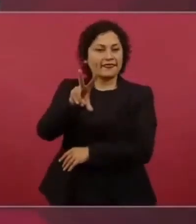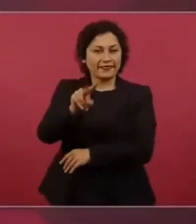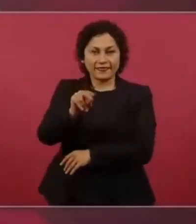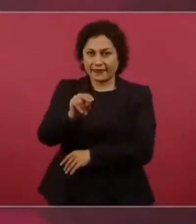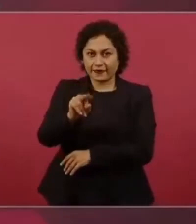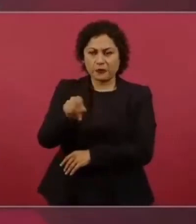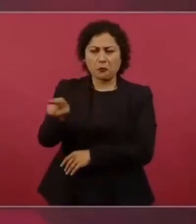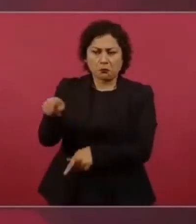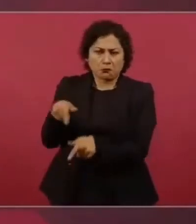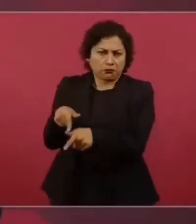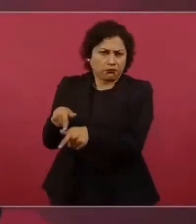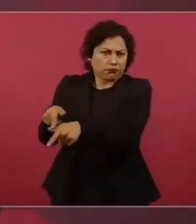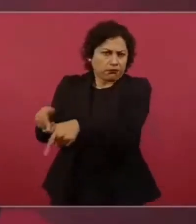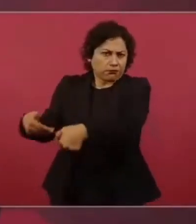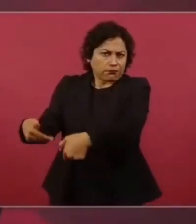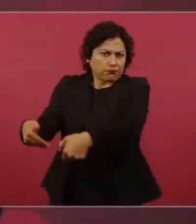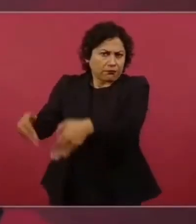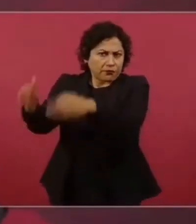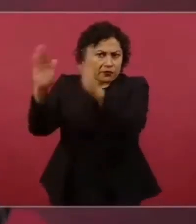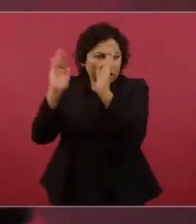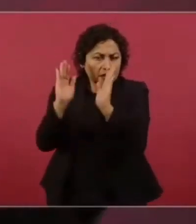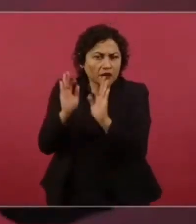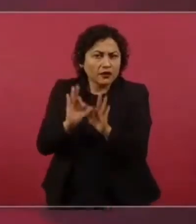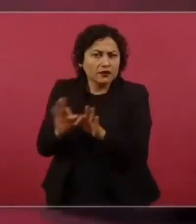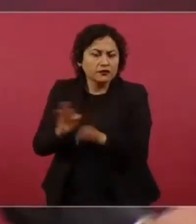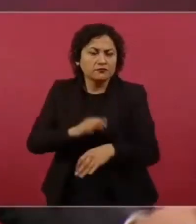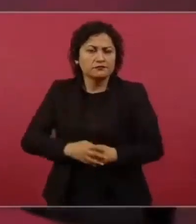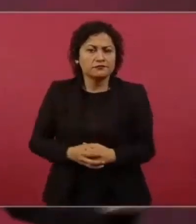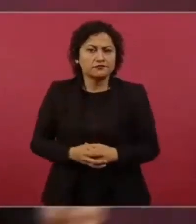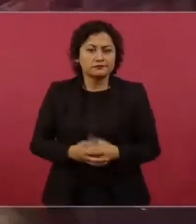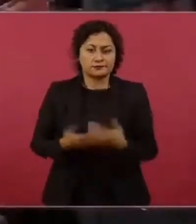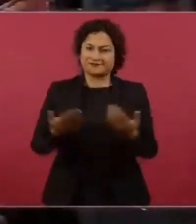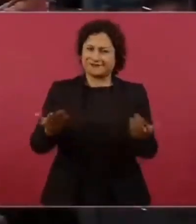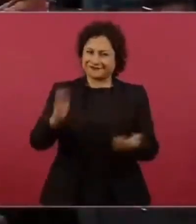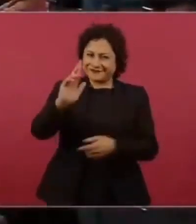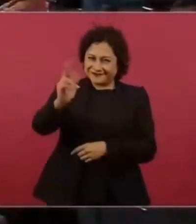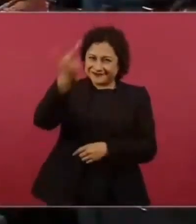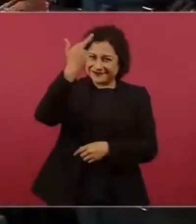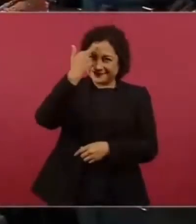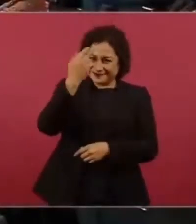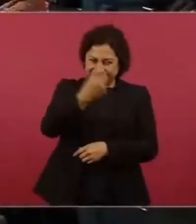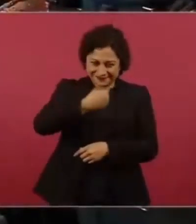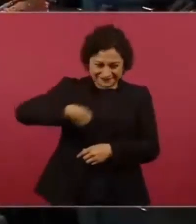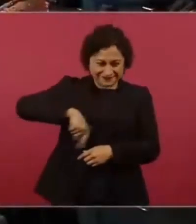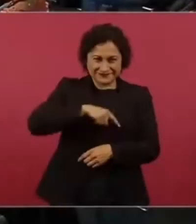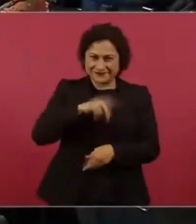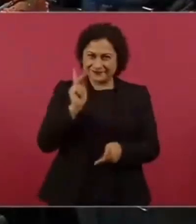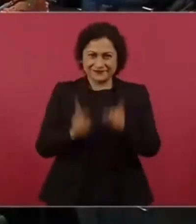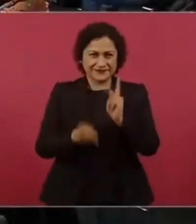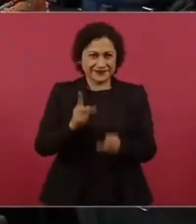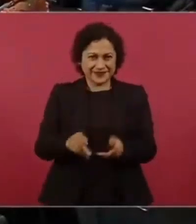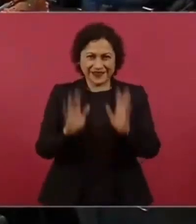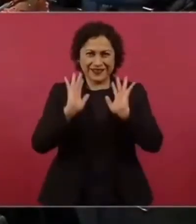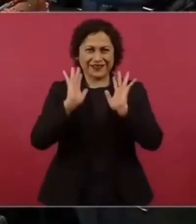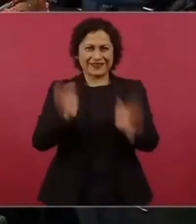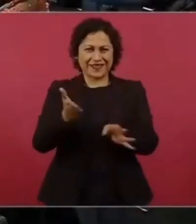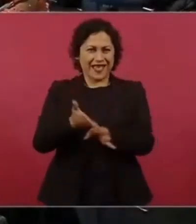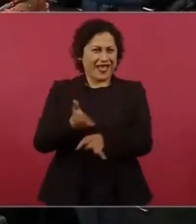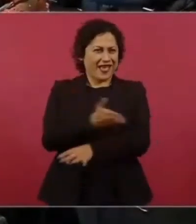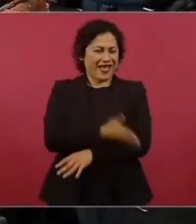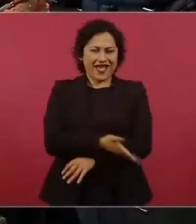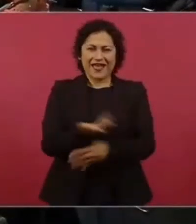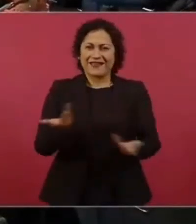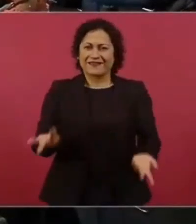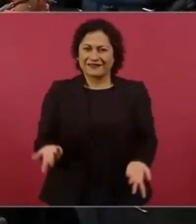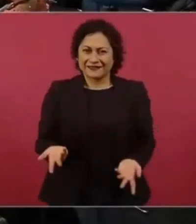Esos van a seguir existiendo. ¿Qué no quedamos, pues, de